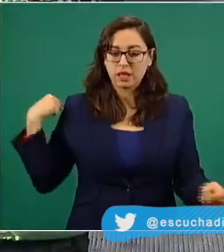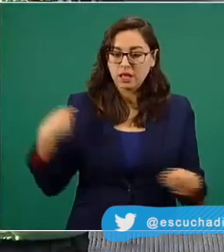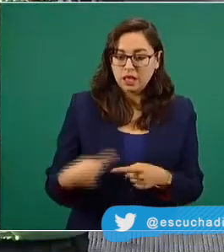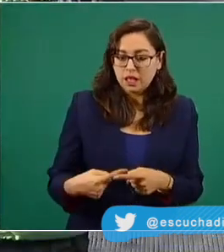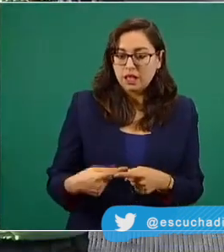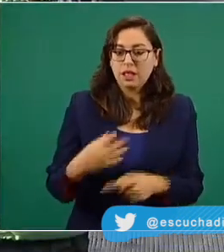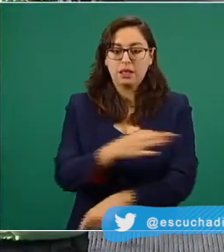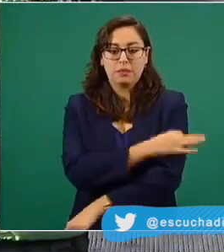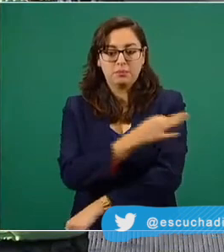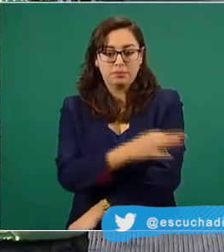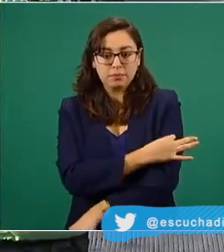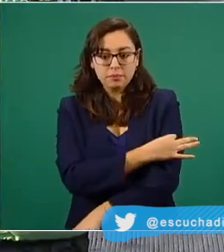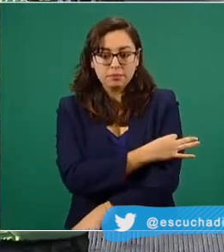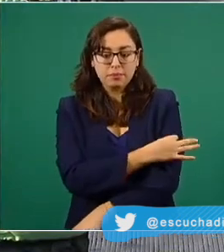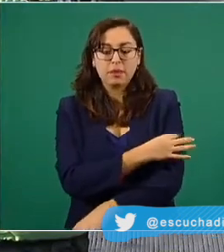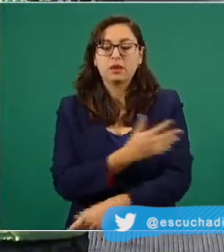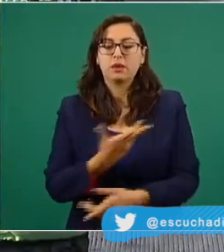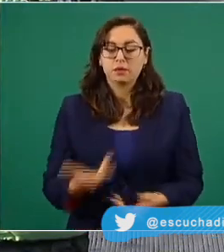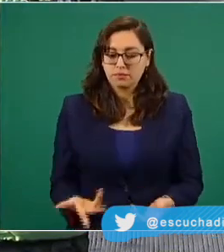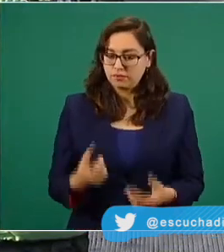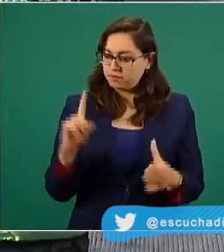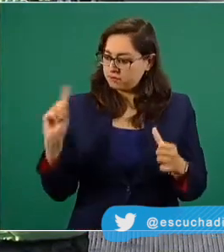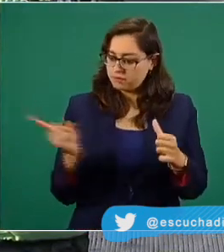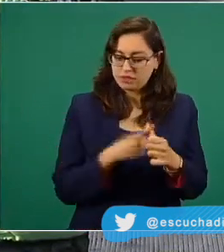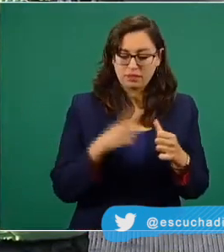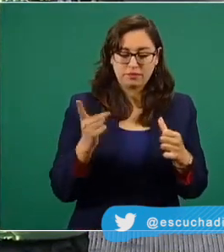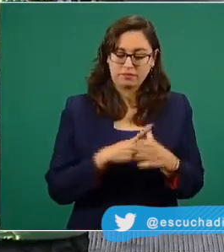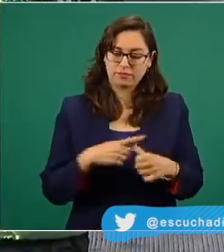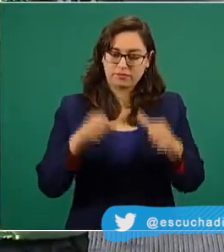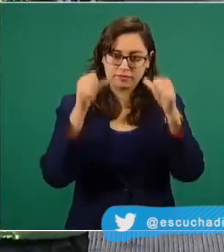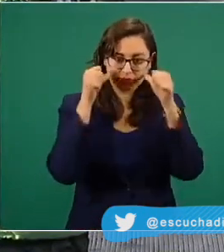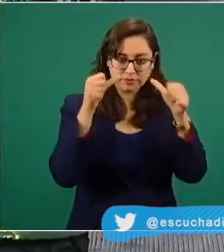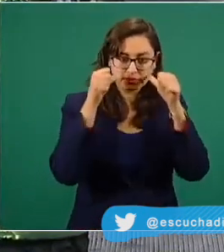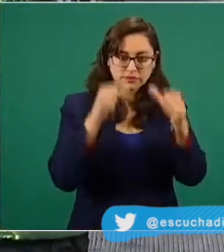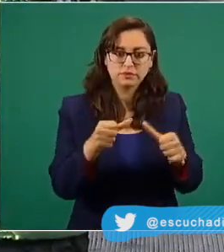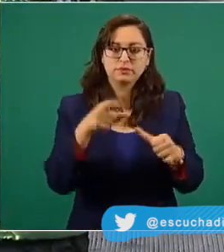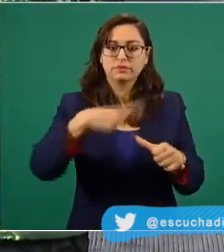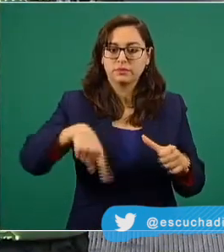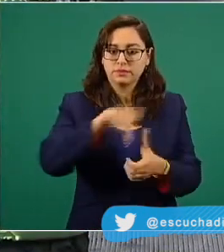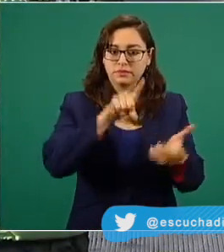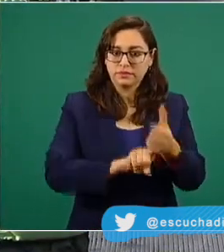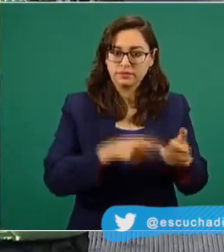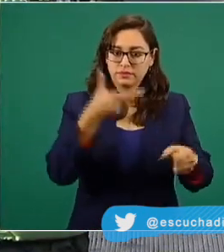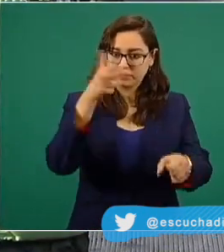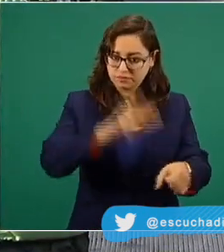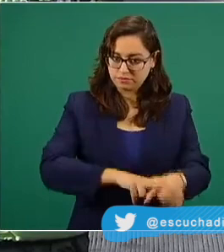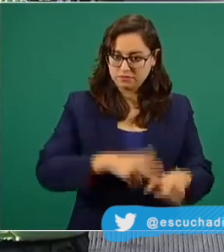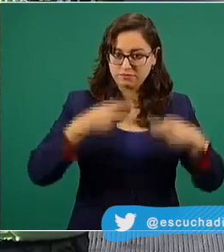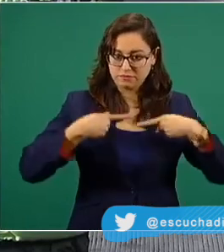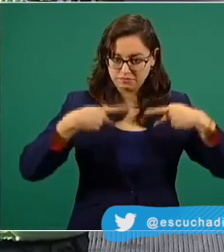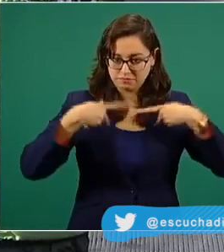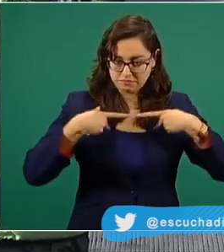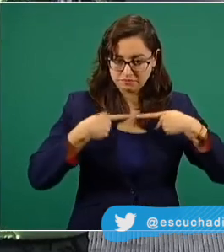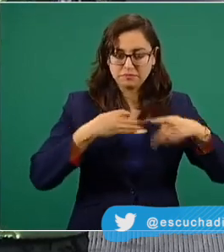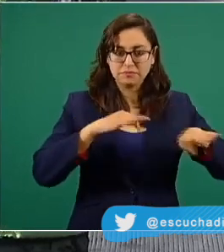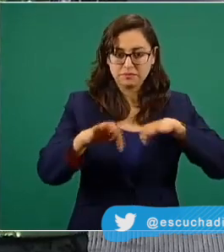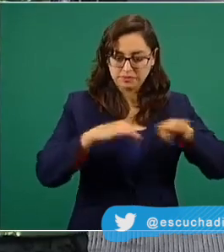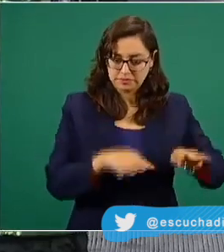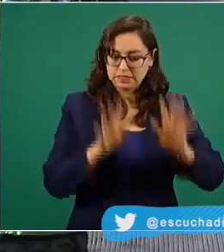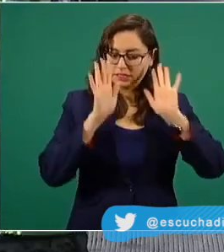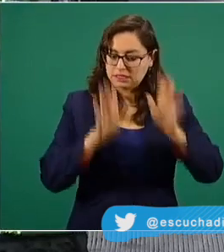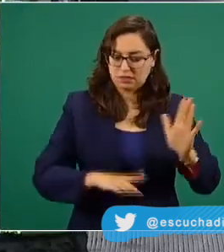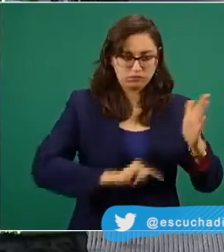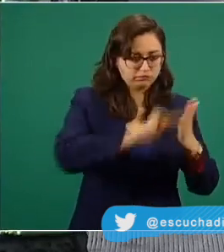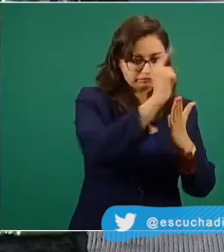seguiremos protegiendo al personal médico. Para ello, ya contamos con un consenso de